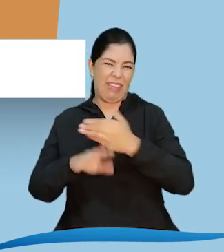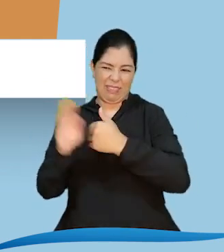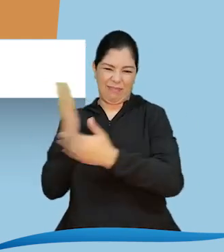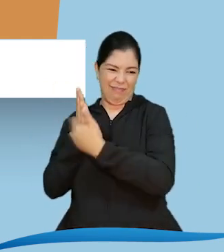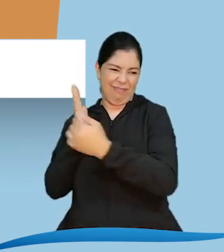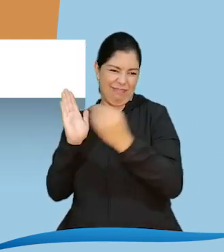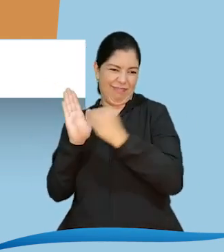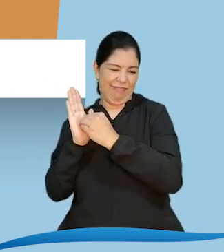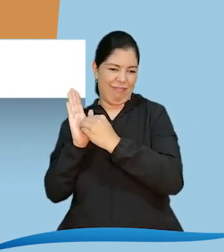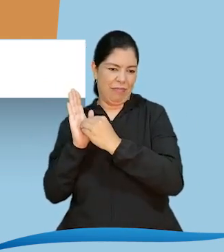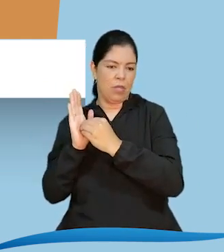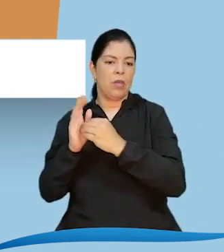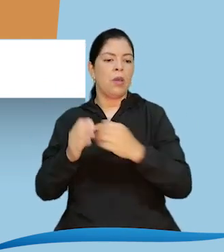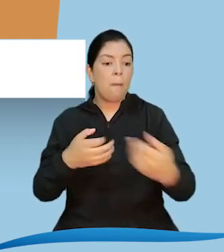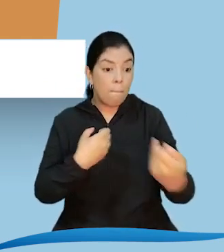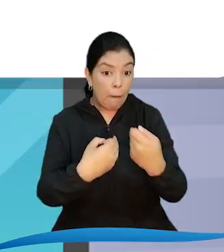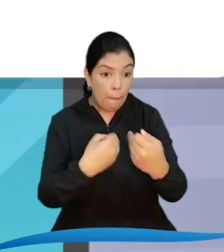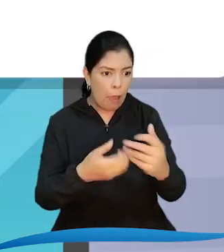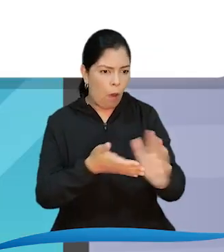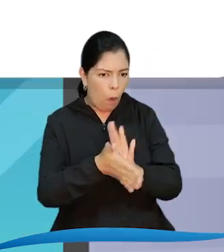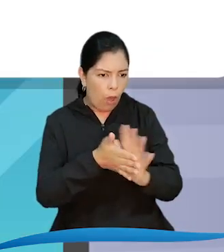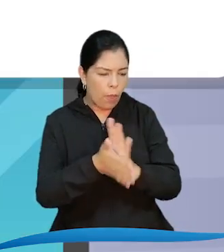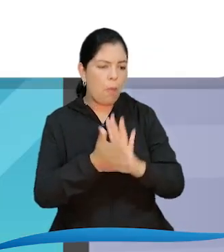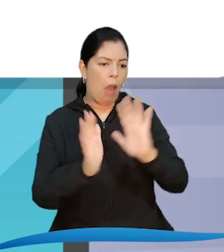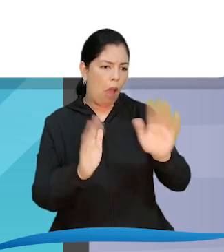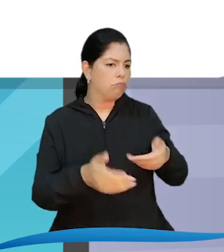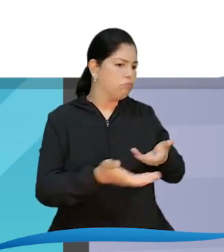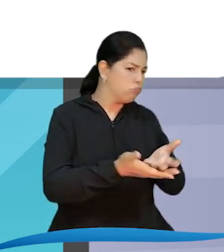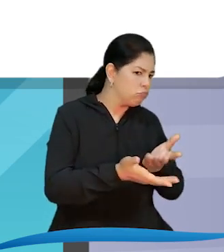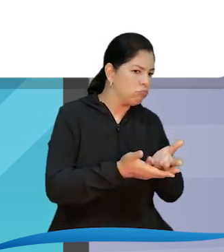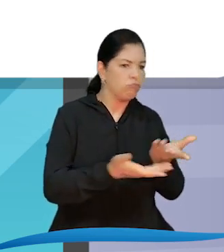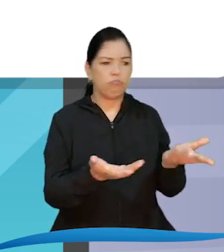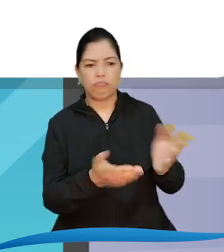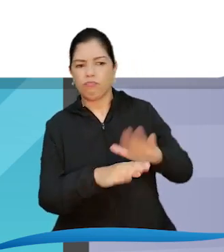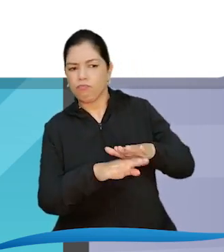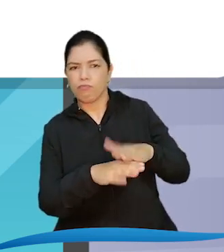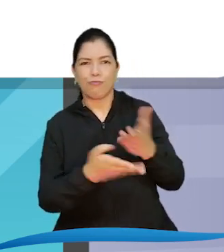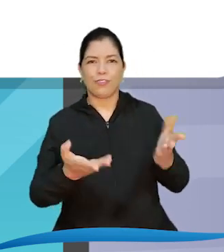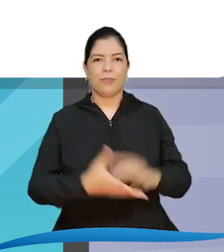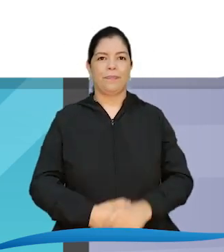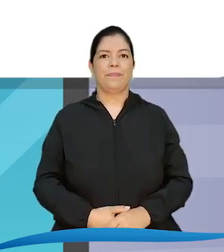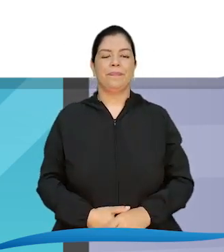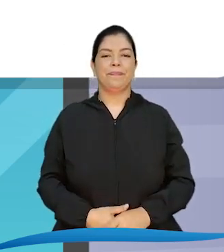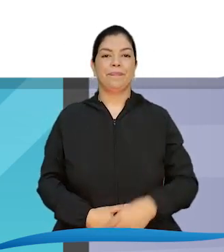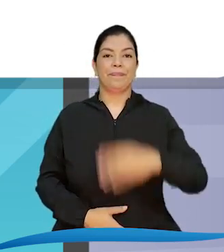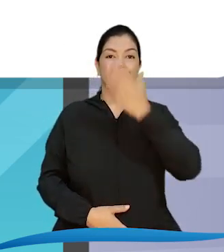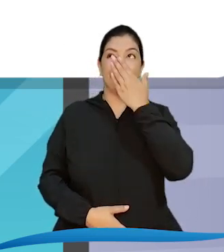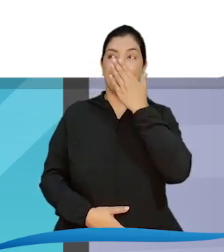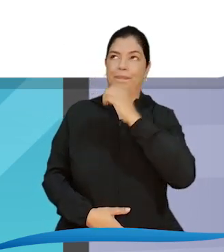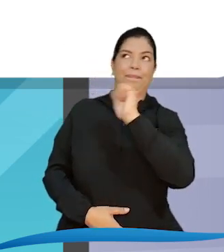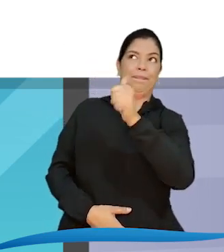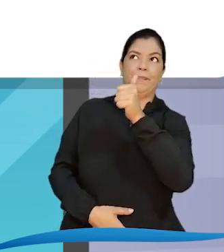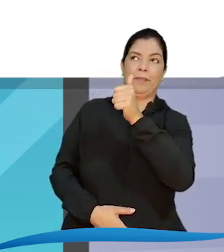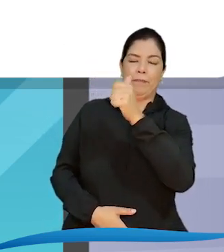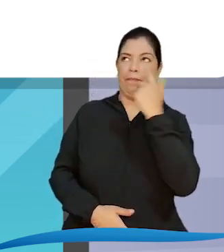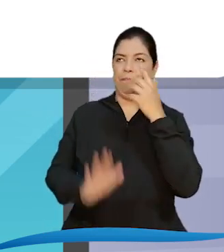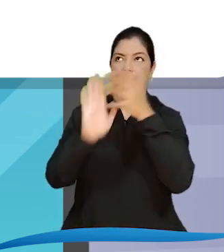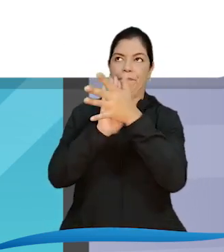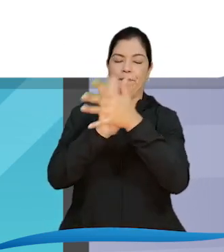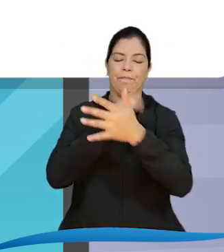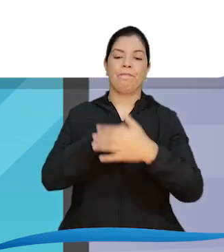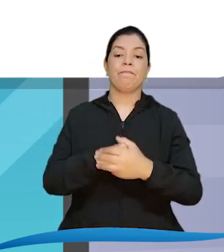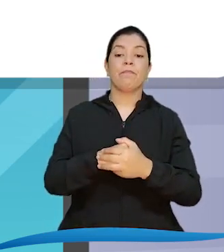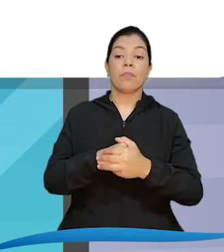vamos colaborándoles con observaciones Me parece muy bien, a ver le cuento En el acto administrativo se